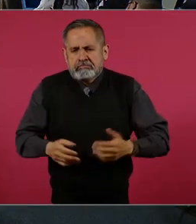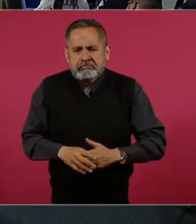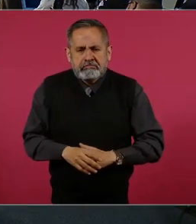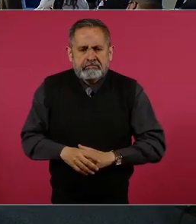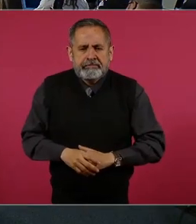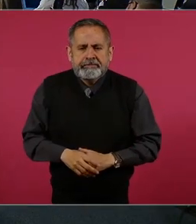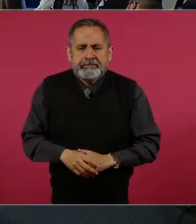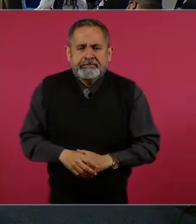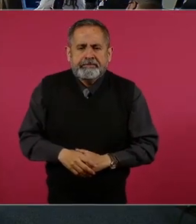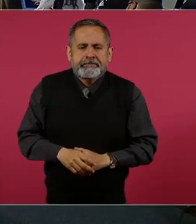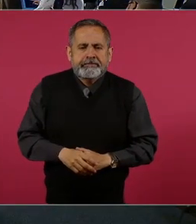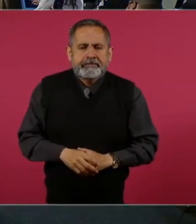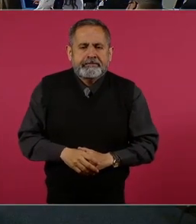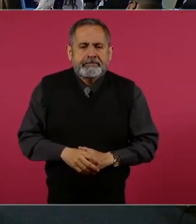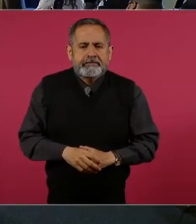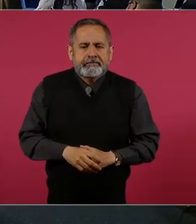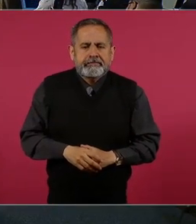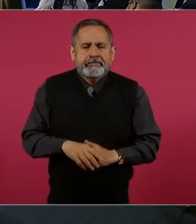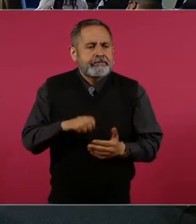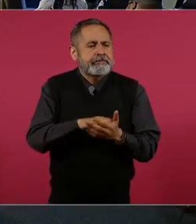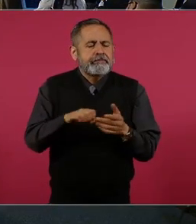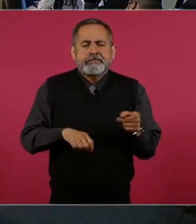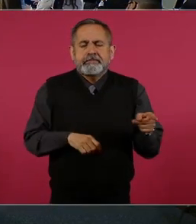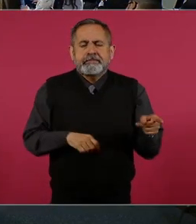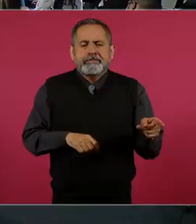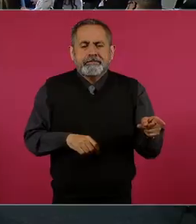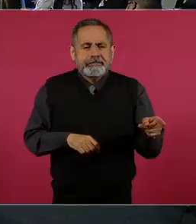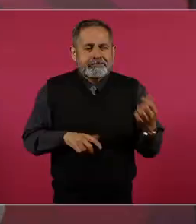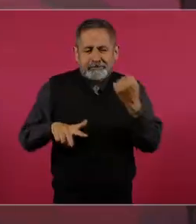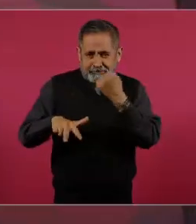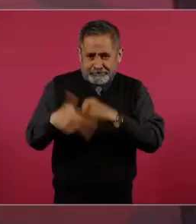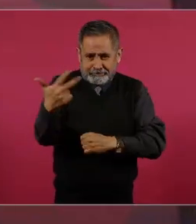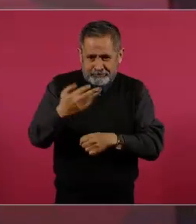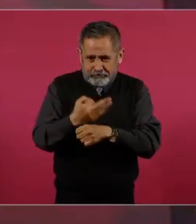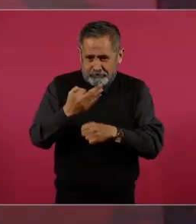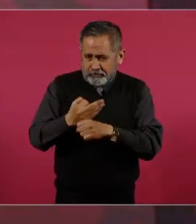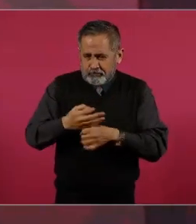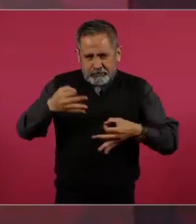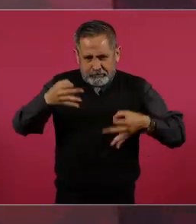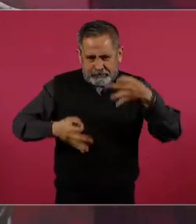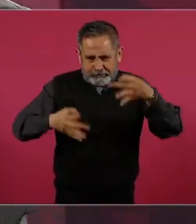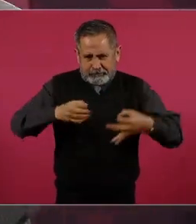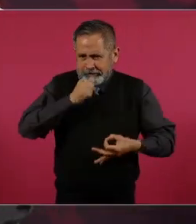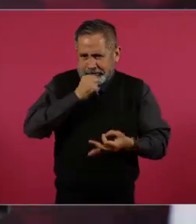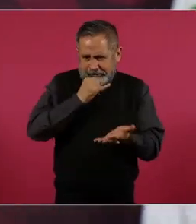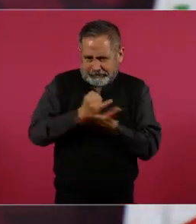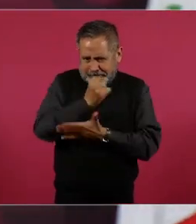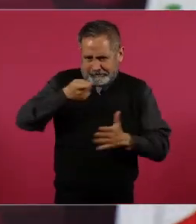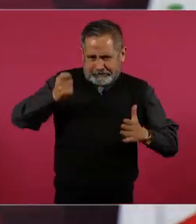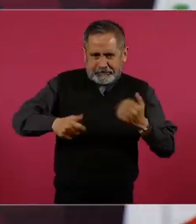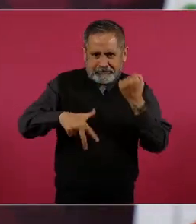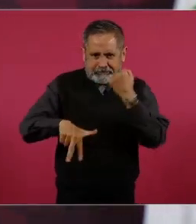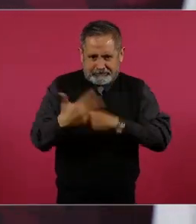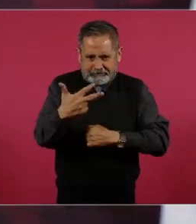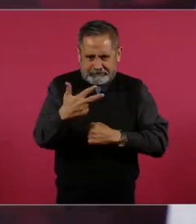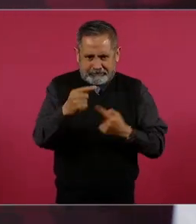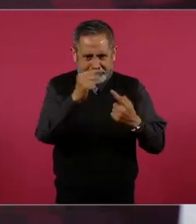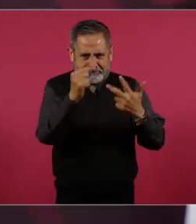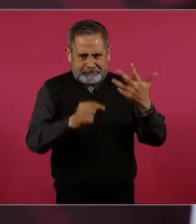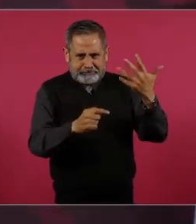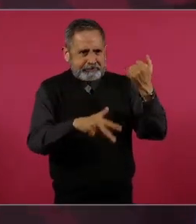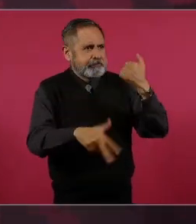Si nada más tenemos ahí 13 casos, ¿no? 13 casos